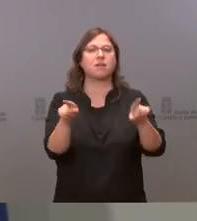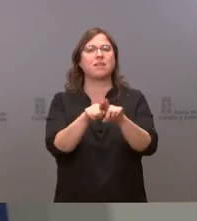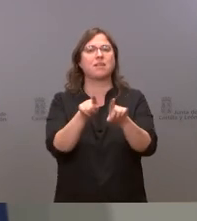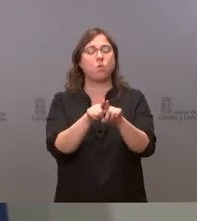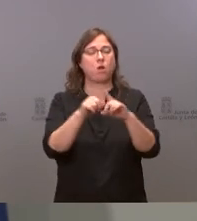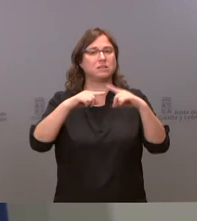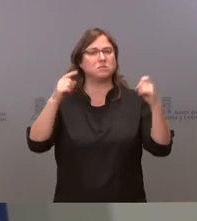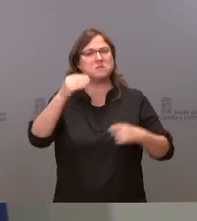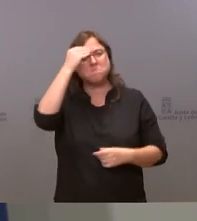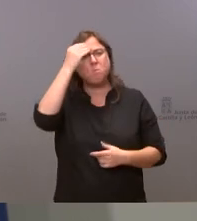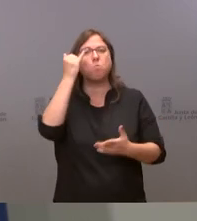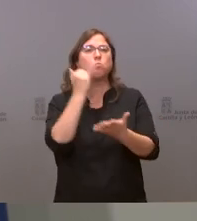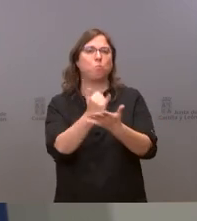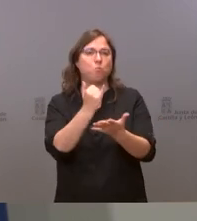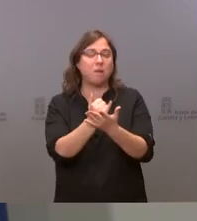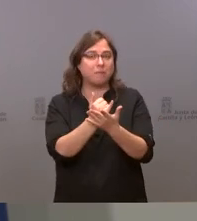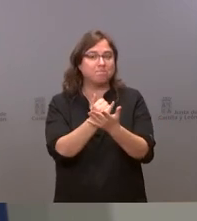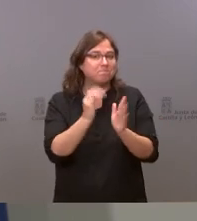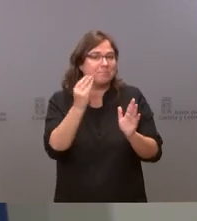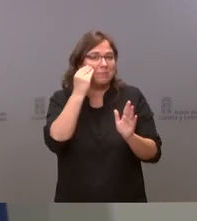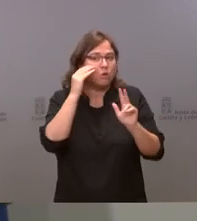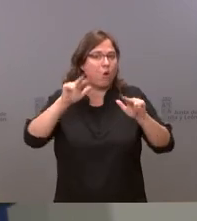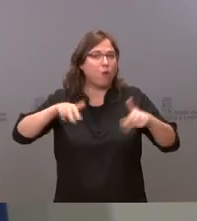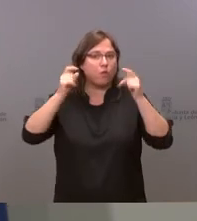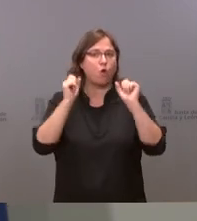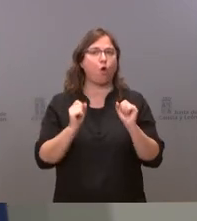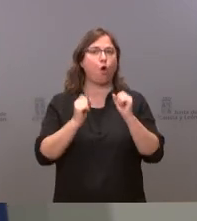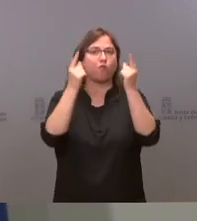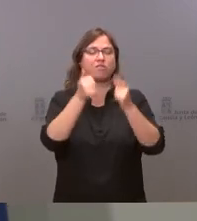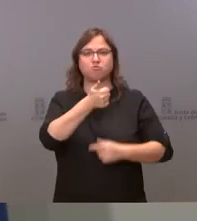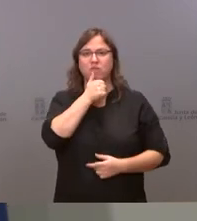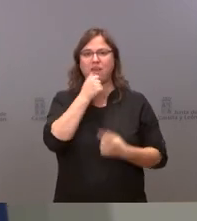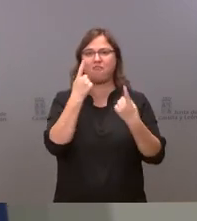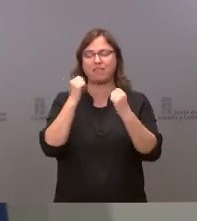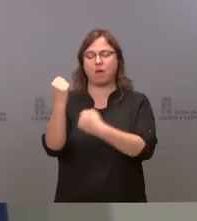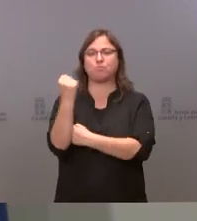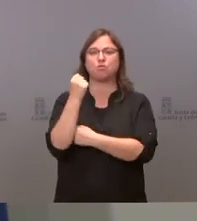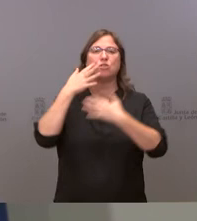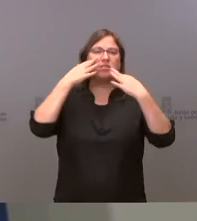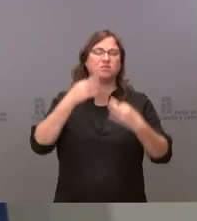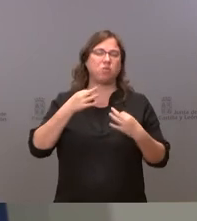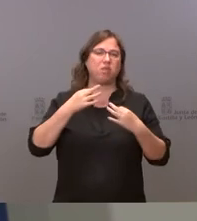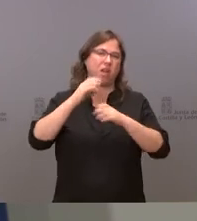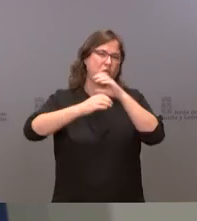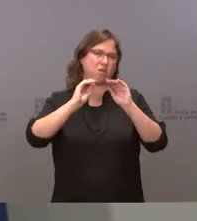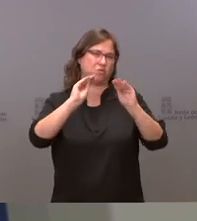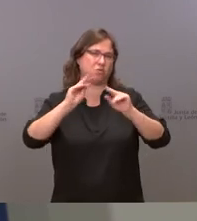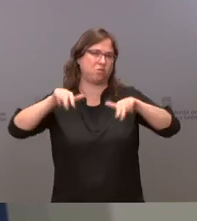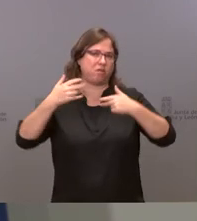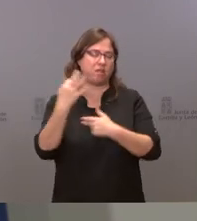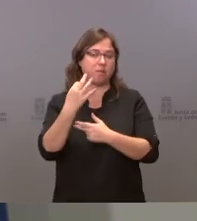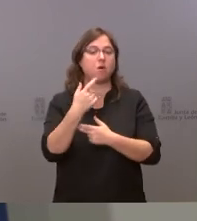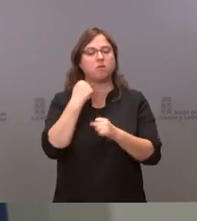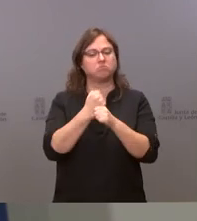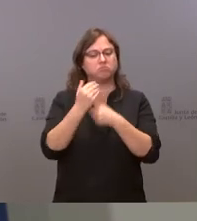asunto está todavía en pruebas no tiene autorización definitiva del Consejo de Seguridad Nuclear estamos trabajando desde el punto de vista legal así me lo ha